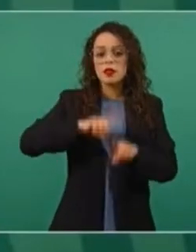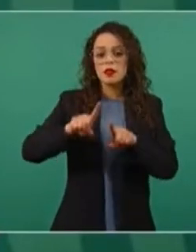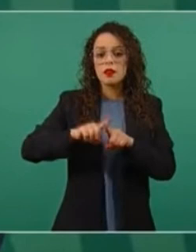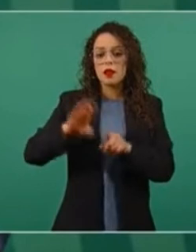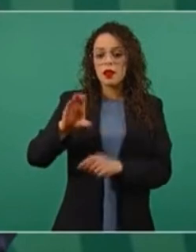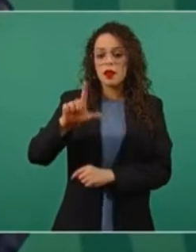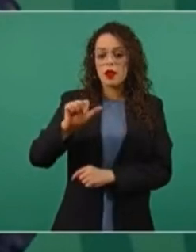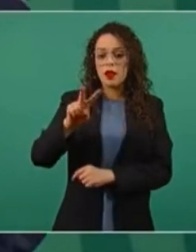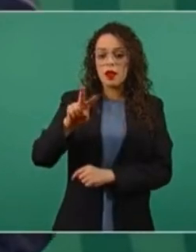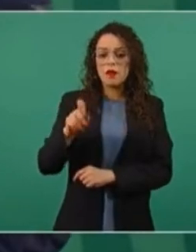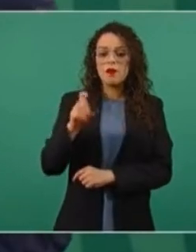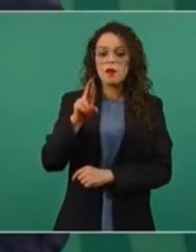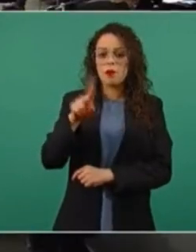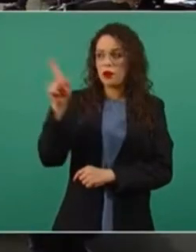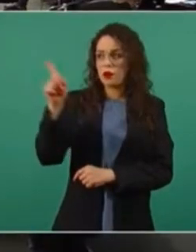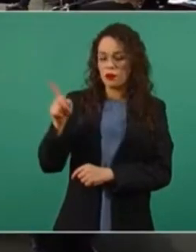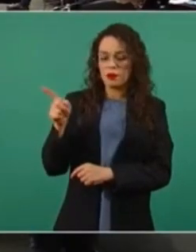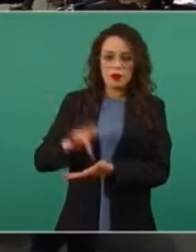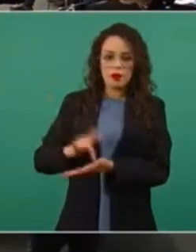por medio del UNOPS.